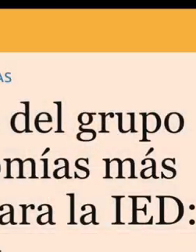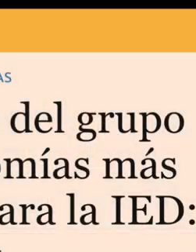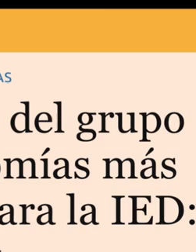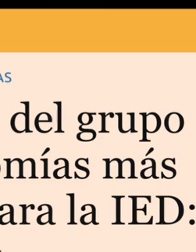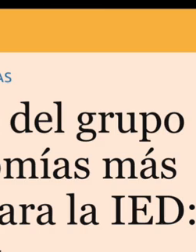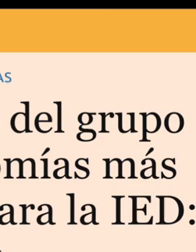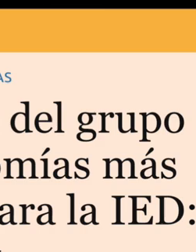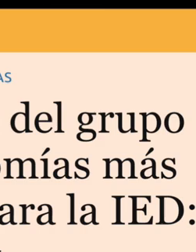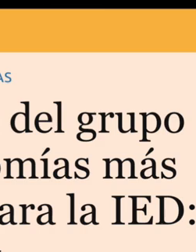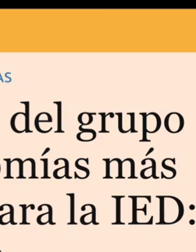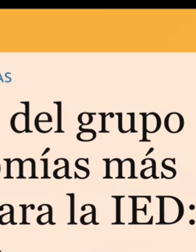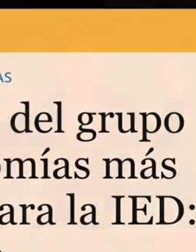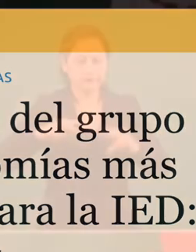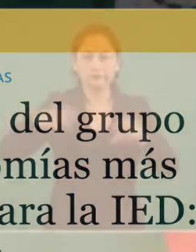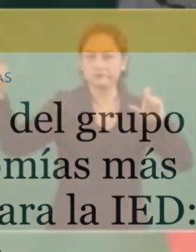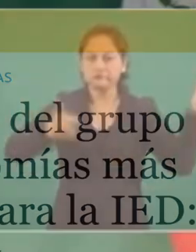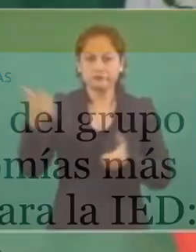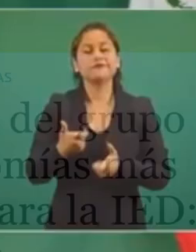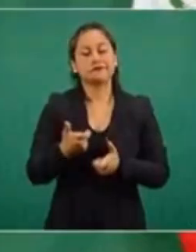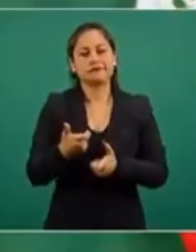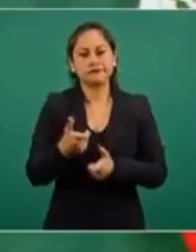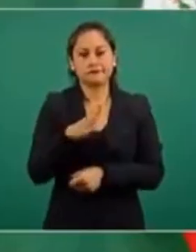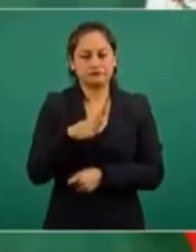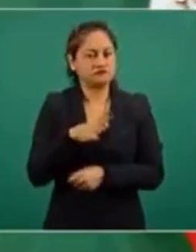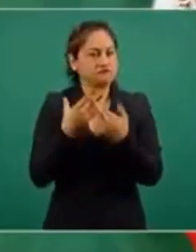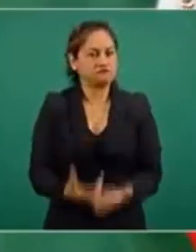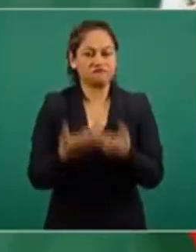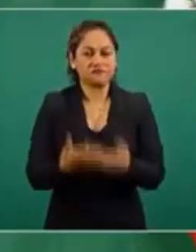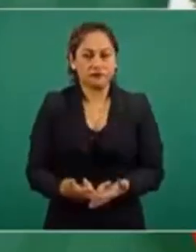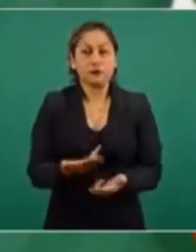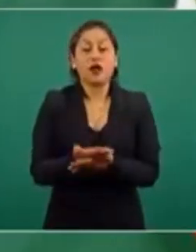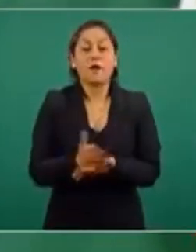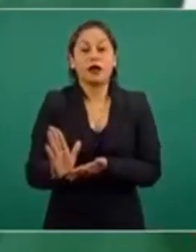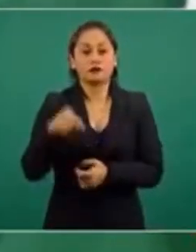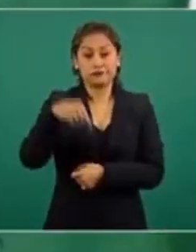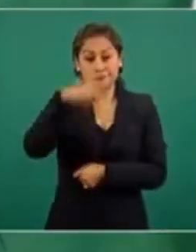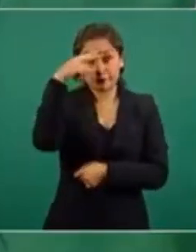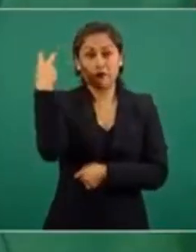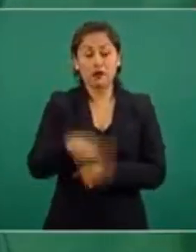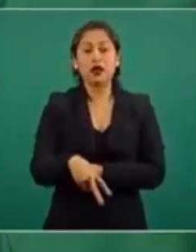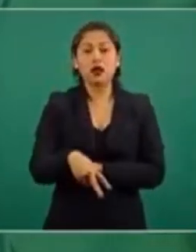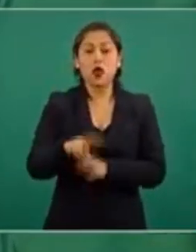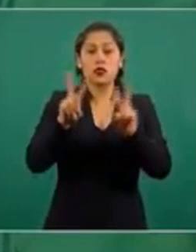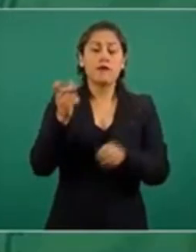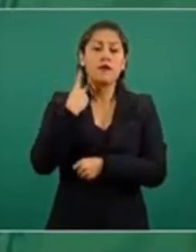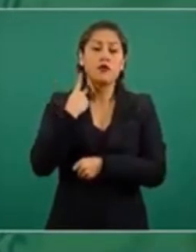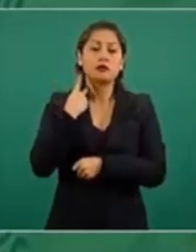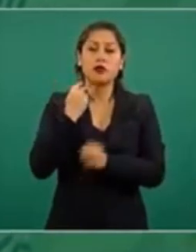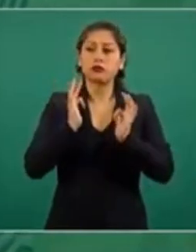Es de los países con más ventaja en el mundo para la inversión. Y hay estabilidad política,